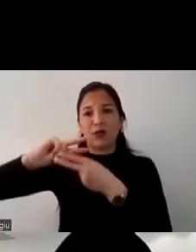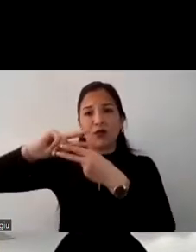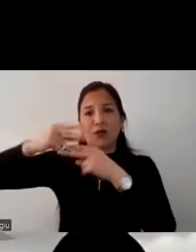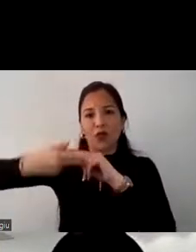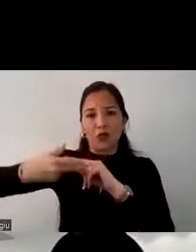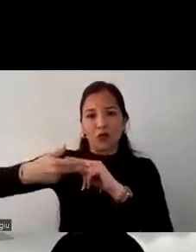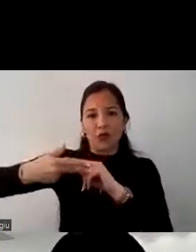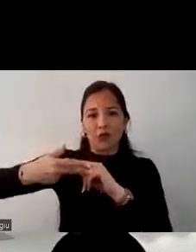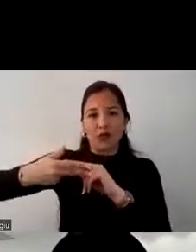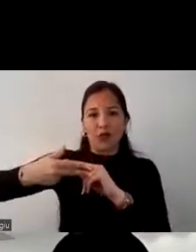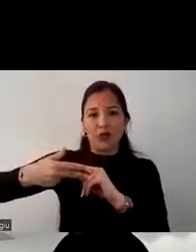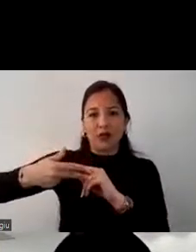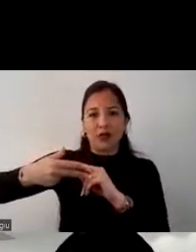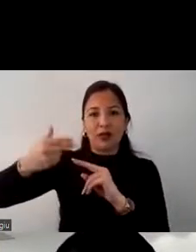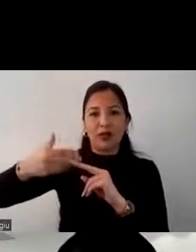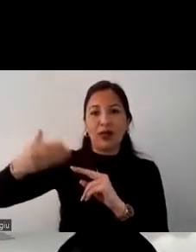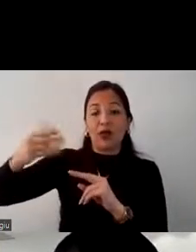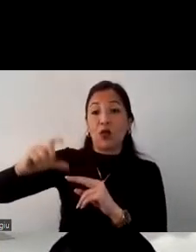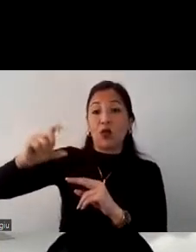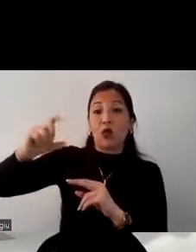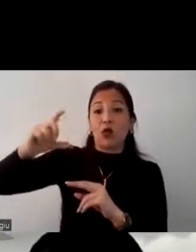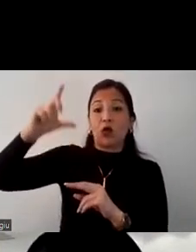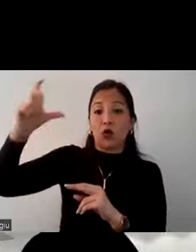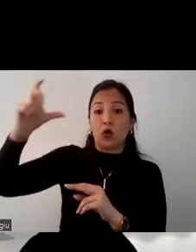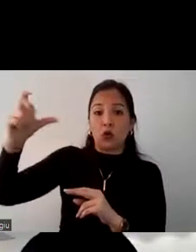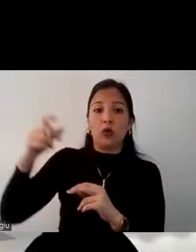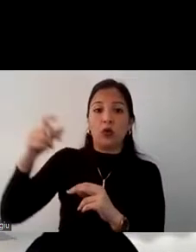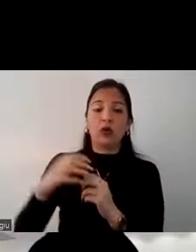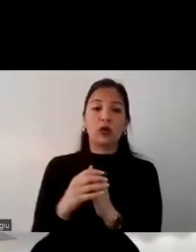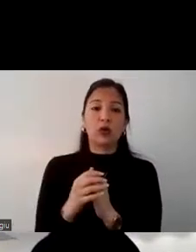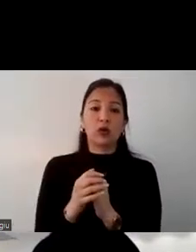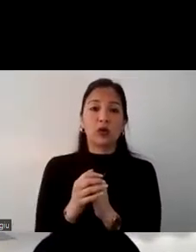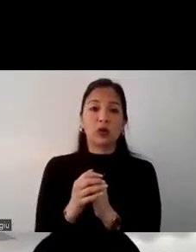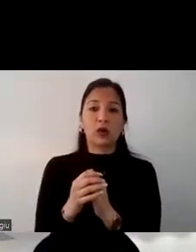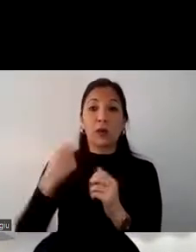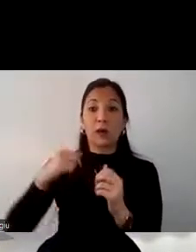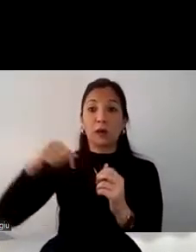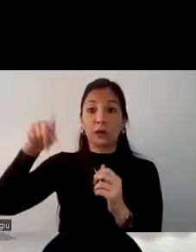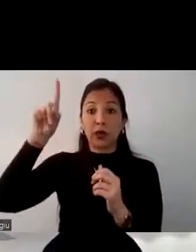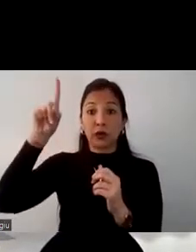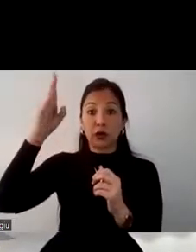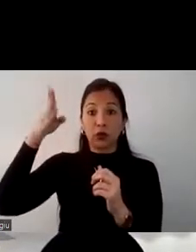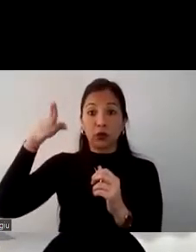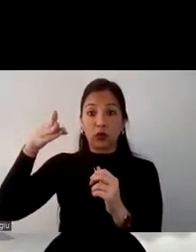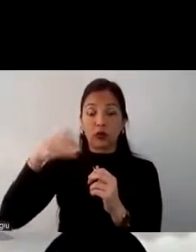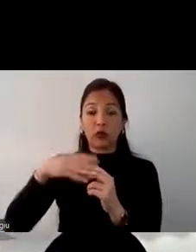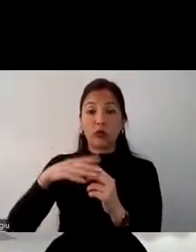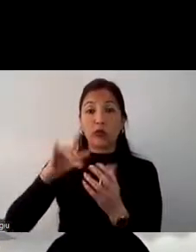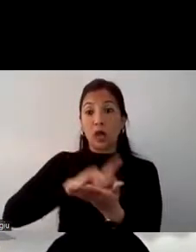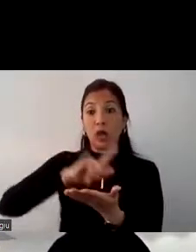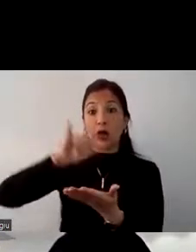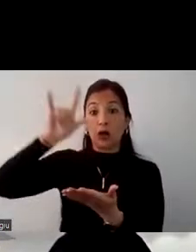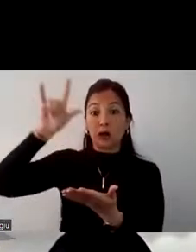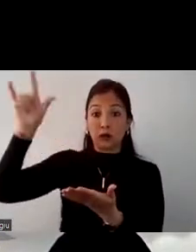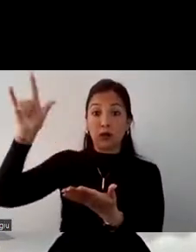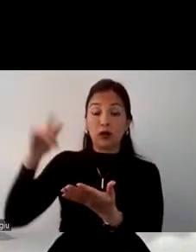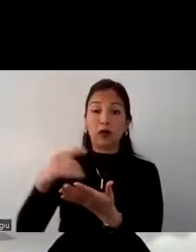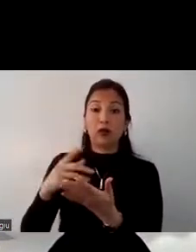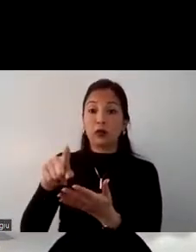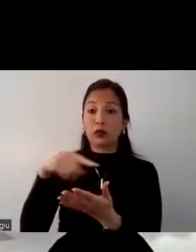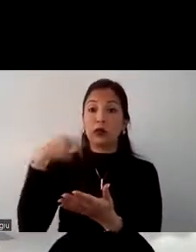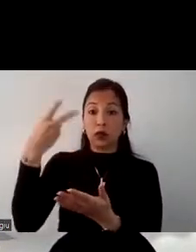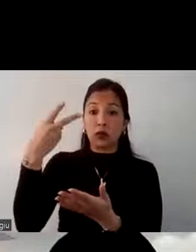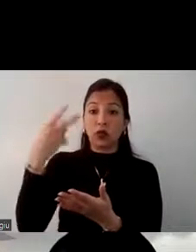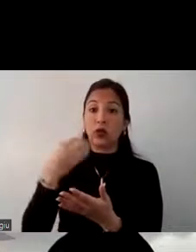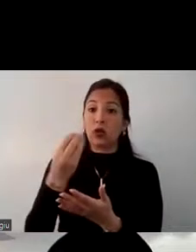fueron el volumen de ventas y en qué categorías lo estamos viendo pues en primer lugar las aerolíneas en segundo lugar la alimentación